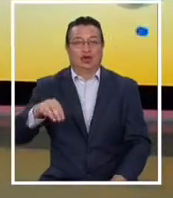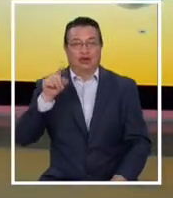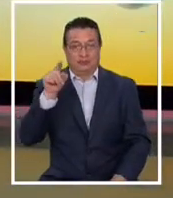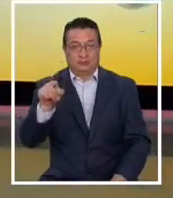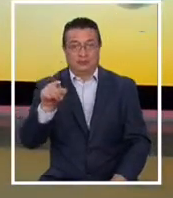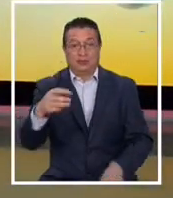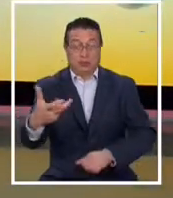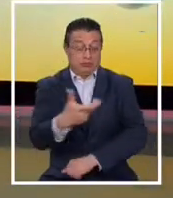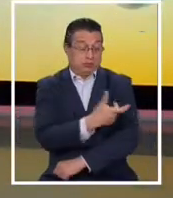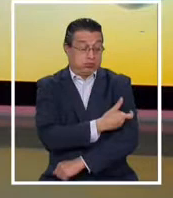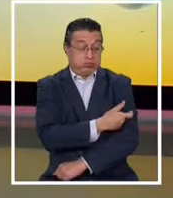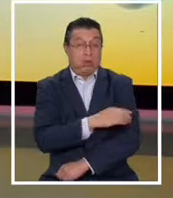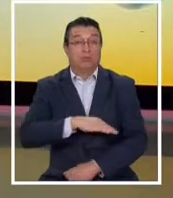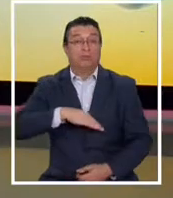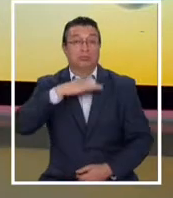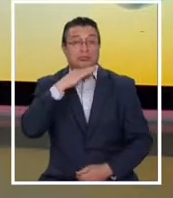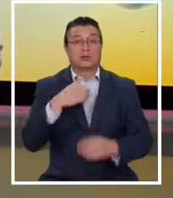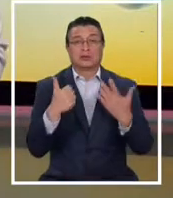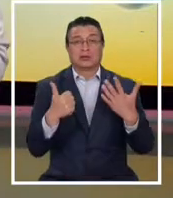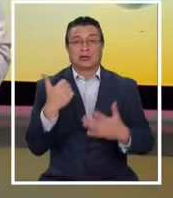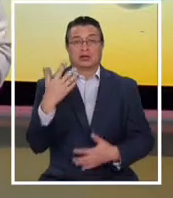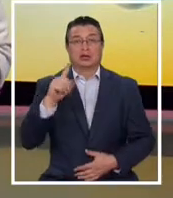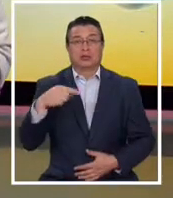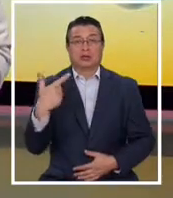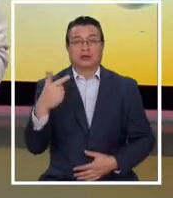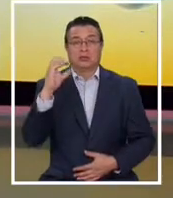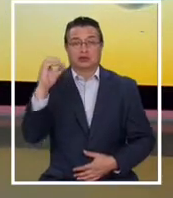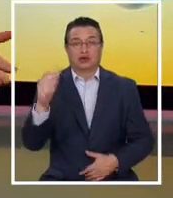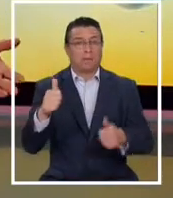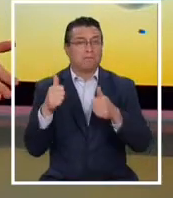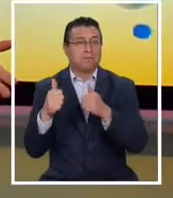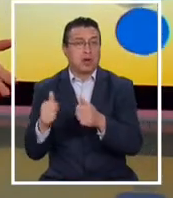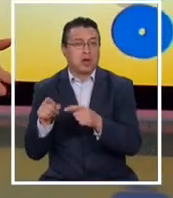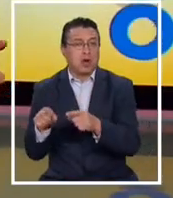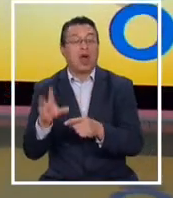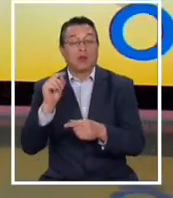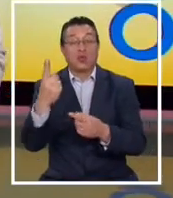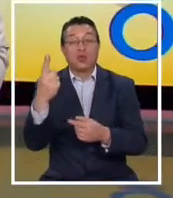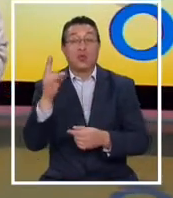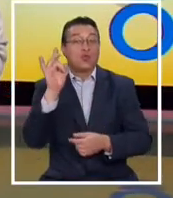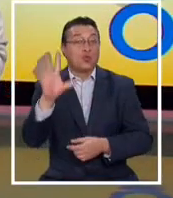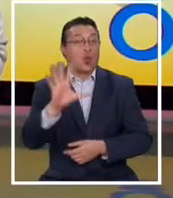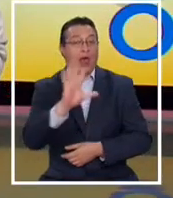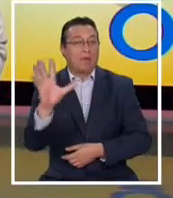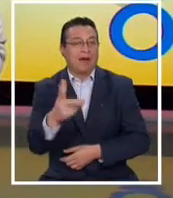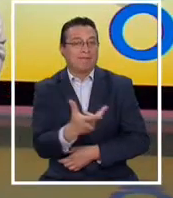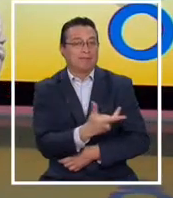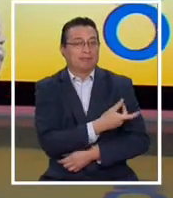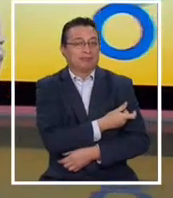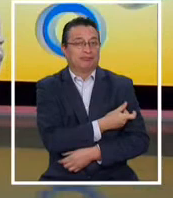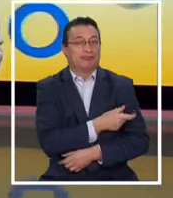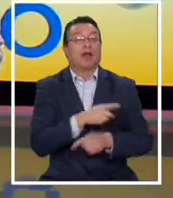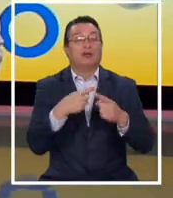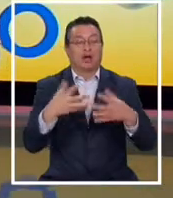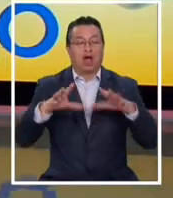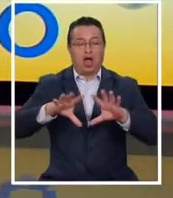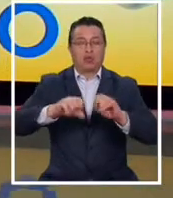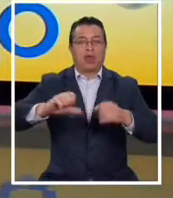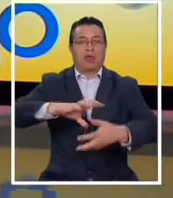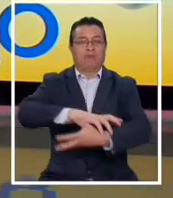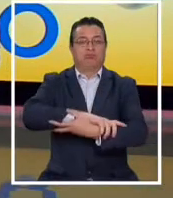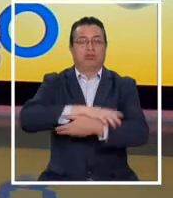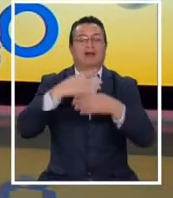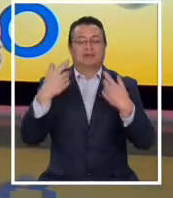alcanza una efectividad de 65,7%, además se administra en una sola dosis. Chile tiene un acuerdo comercial para